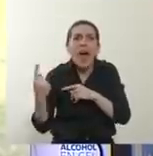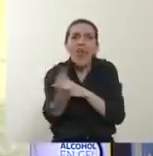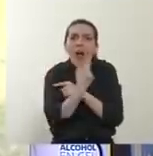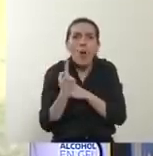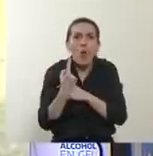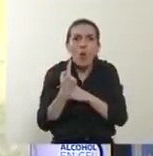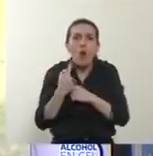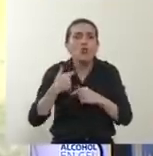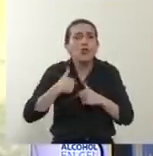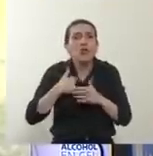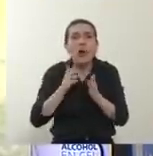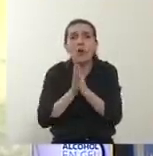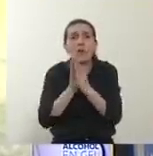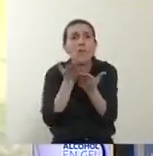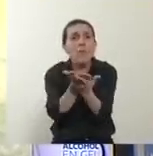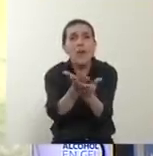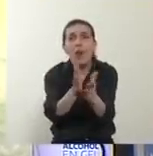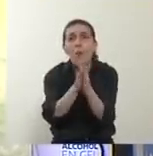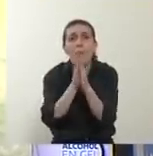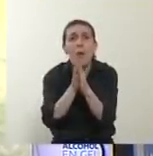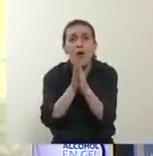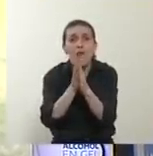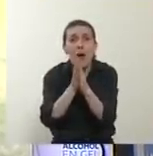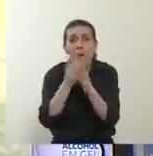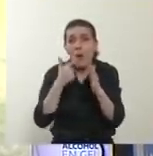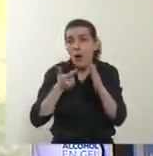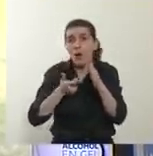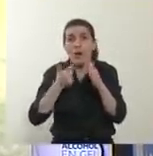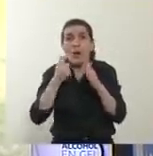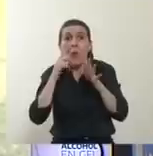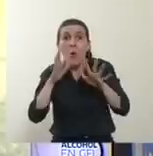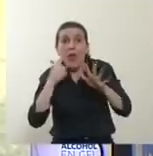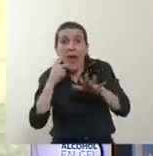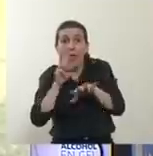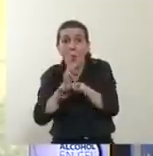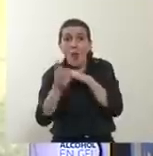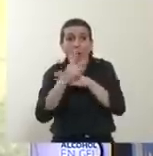a no contagiarnos y a no contagiar.